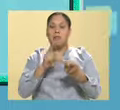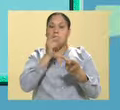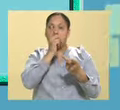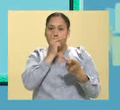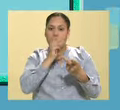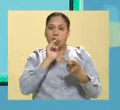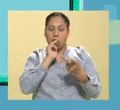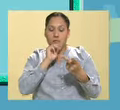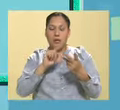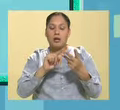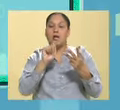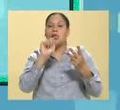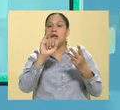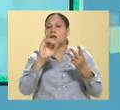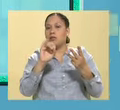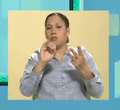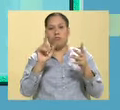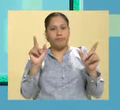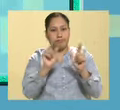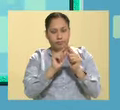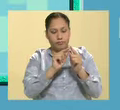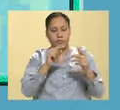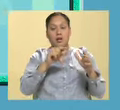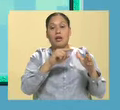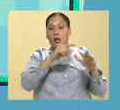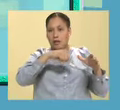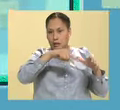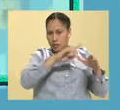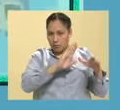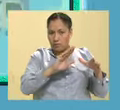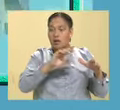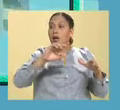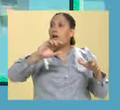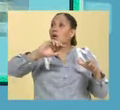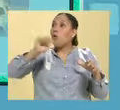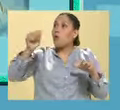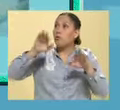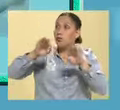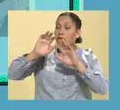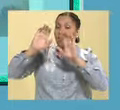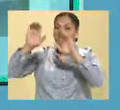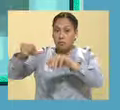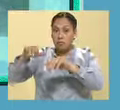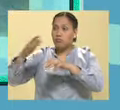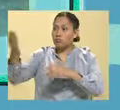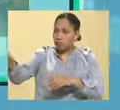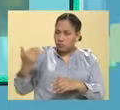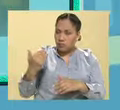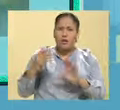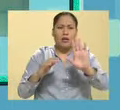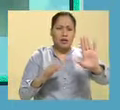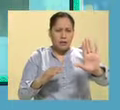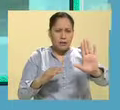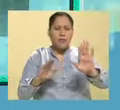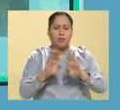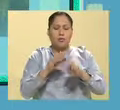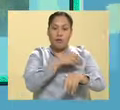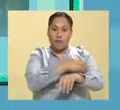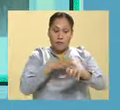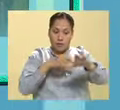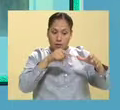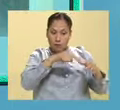padres, tíos. Fuera del círculo familiar, si estos menores fueran contratados... Pero, ver, círculo familiar,